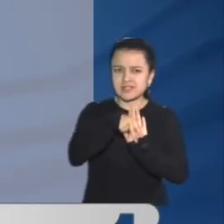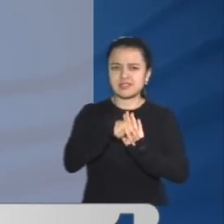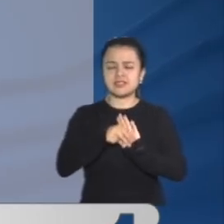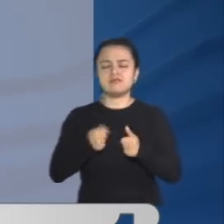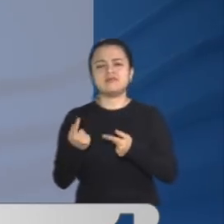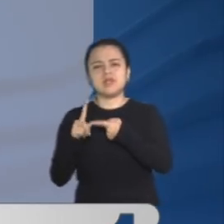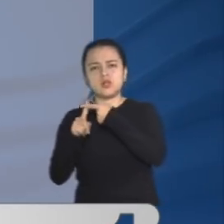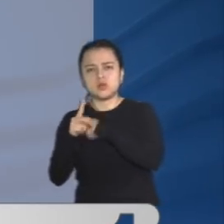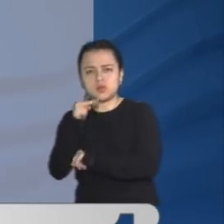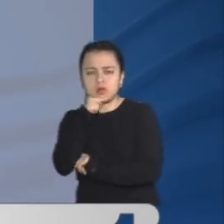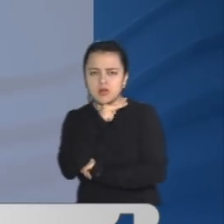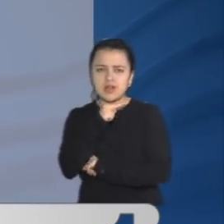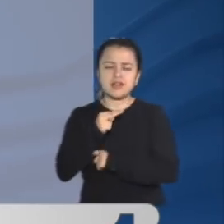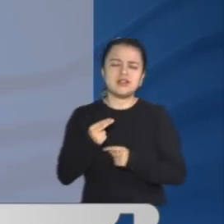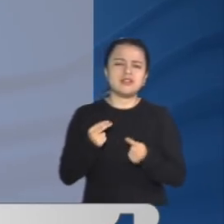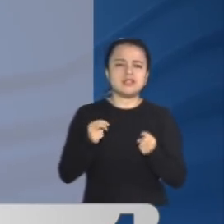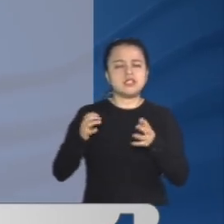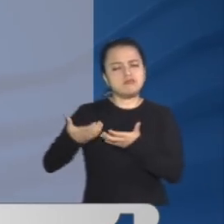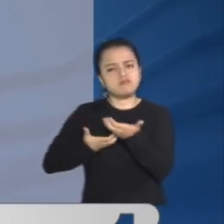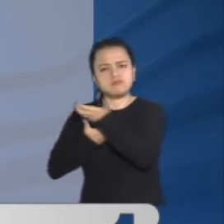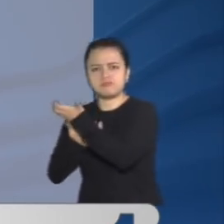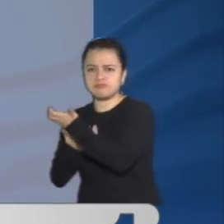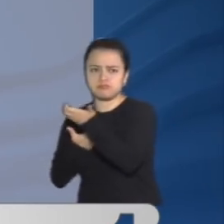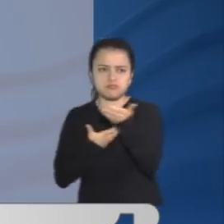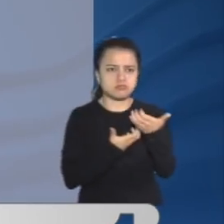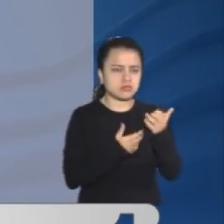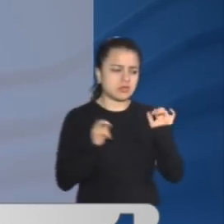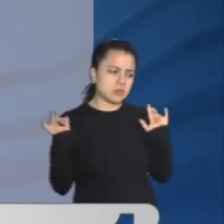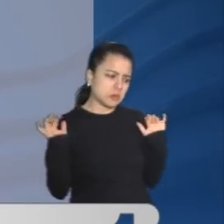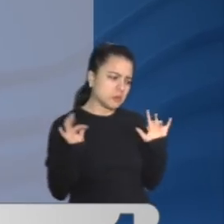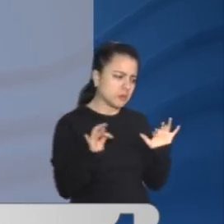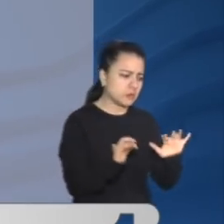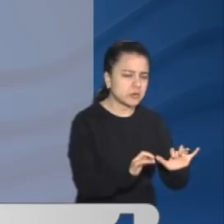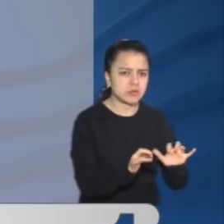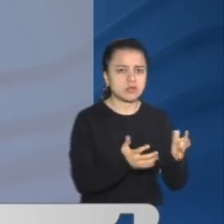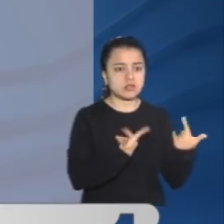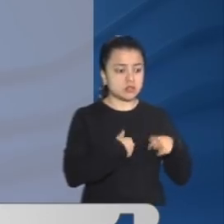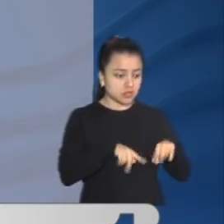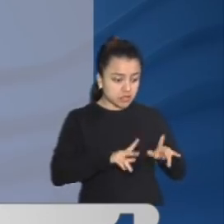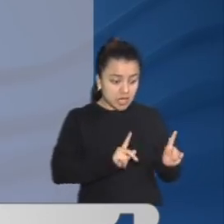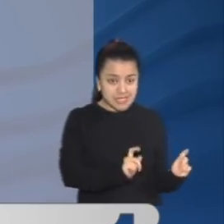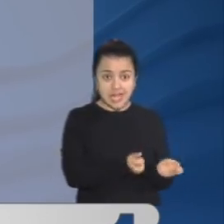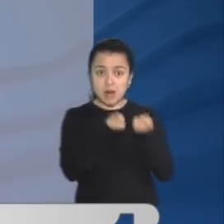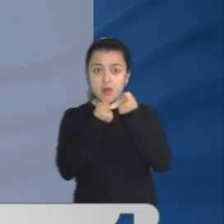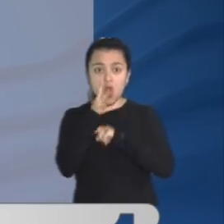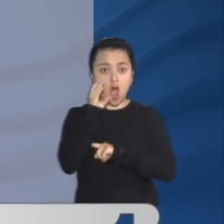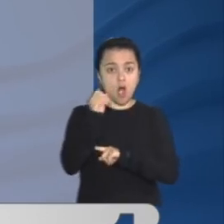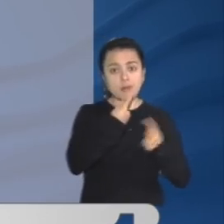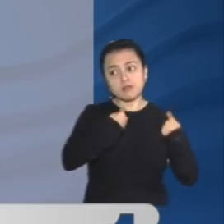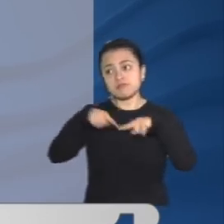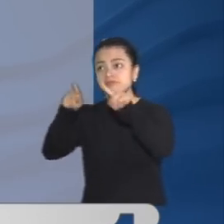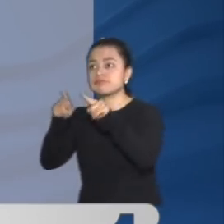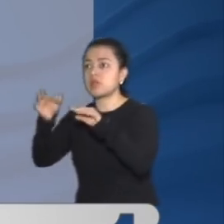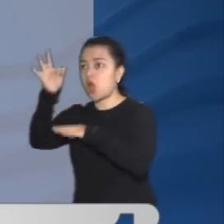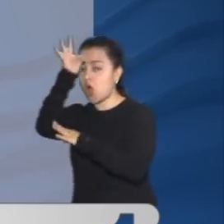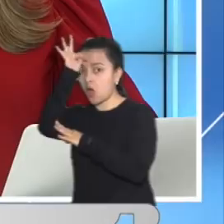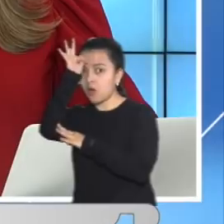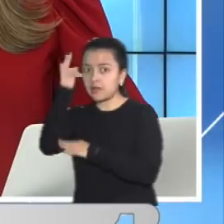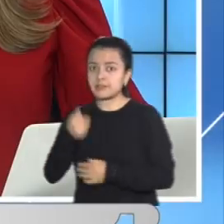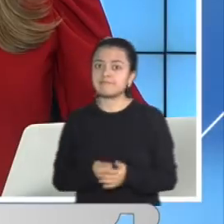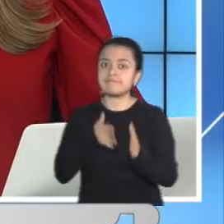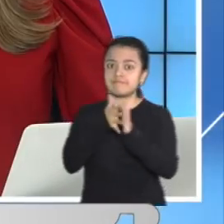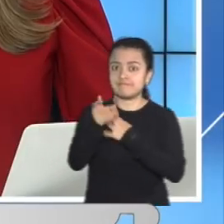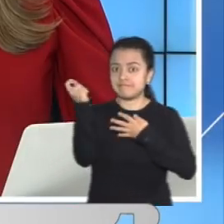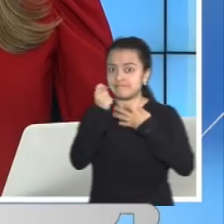Roja y el cuerpo de bomberos. El hombre lesionado fue remitido a un centro asistencial. Noticias desde